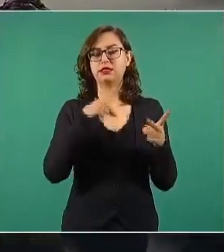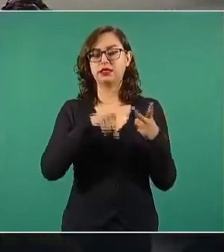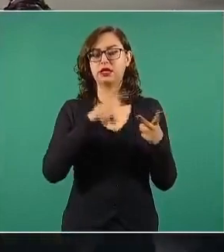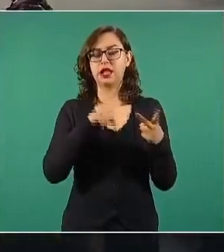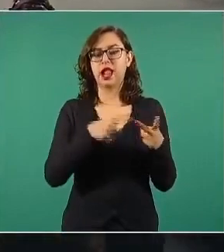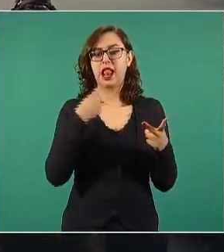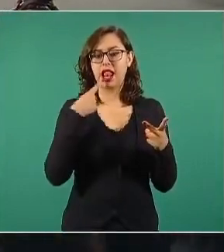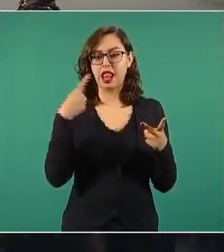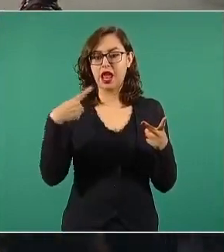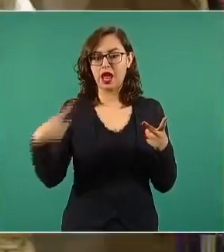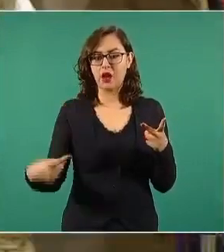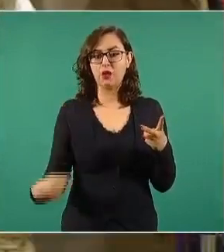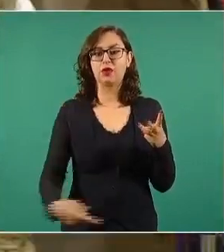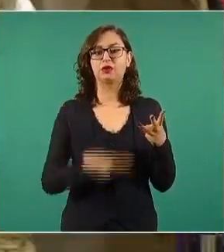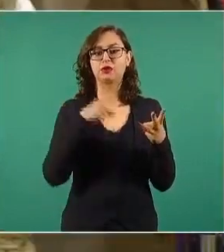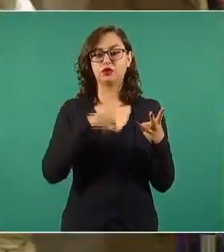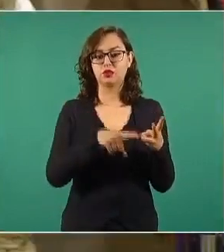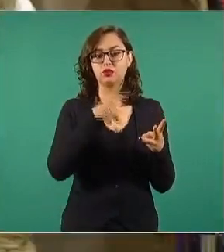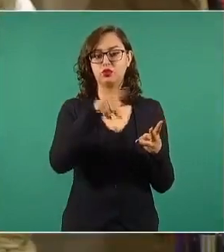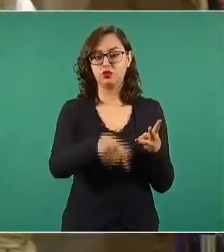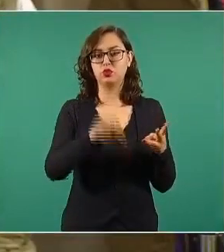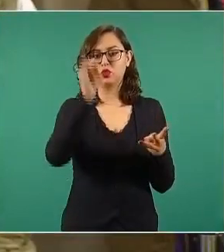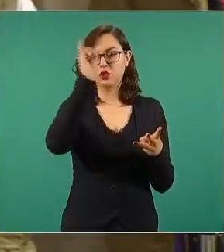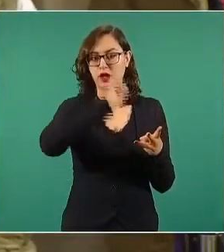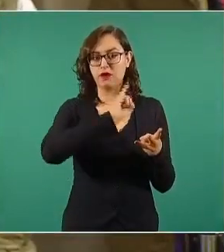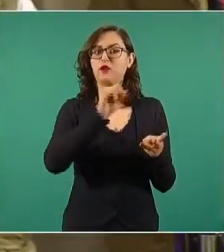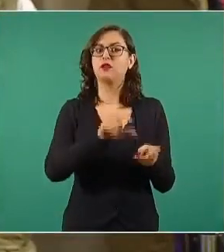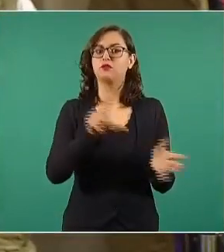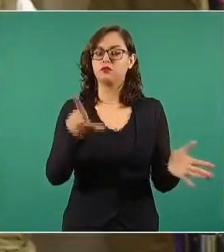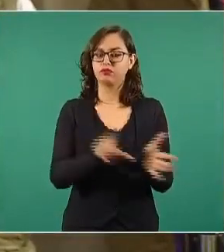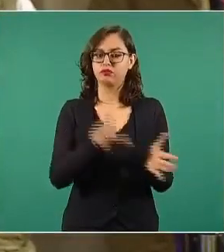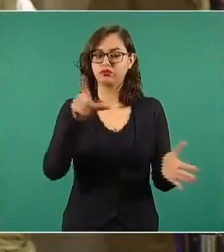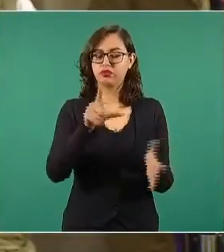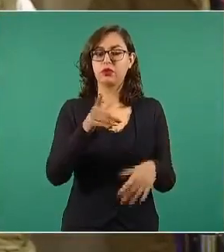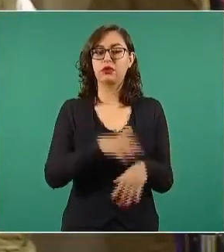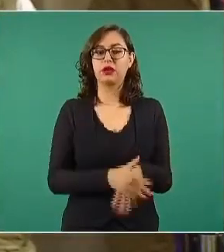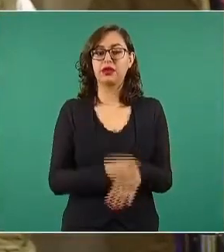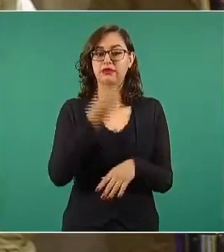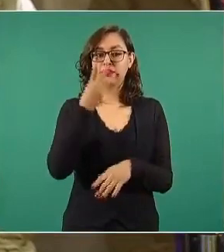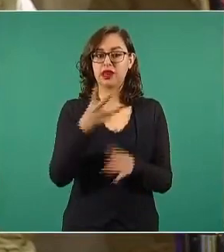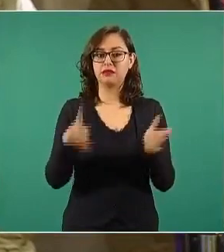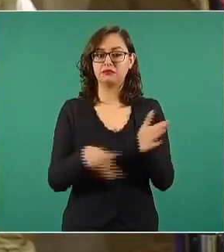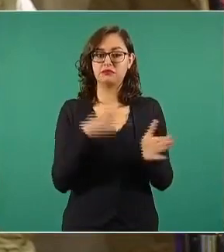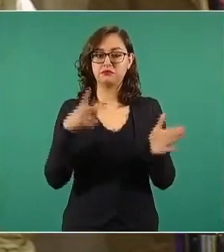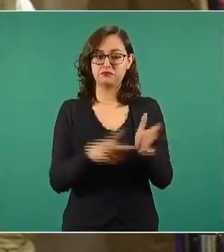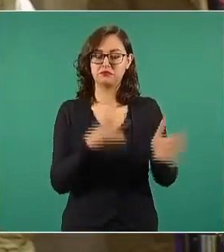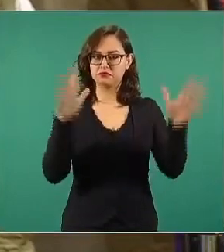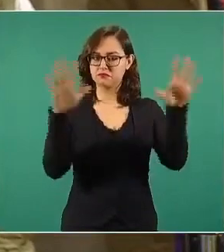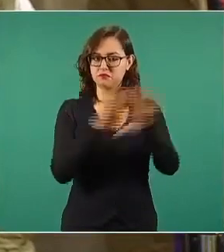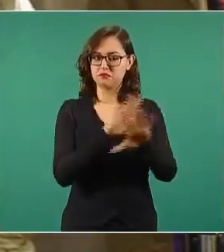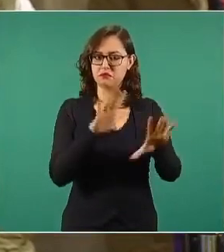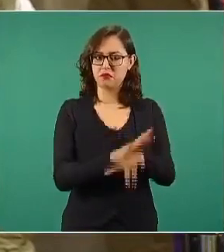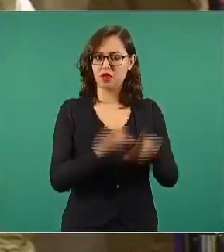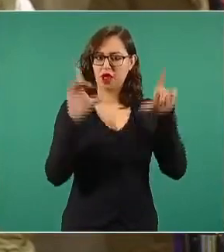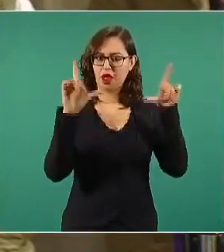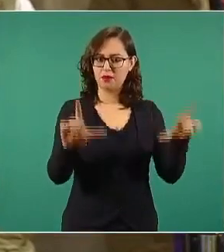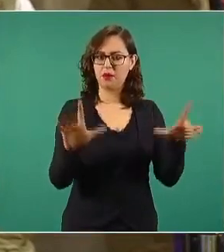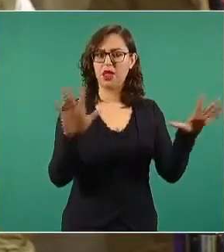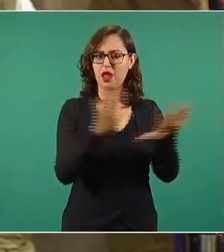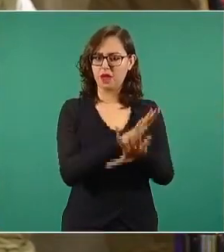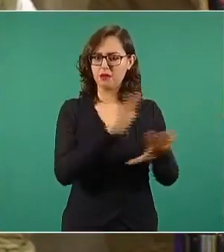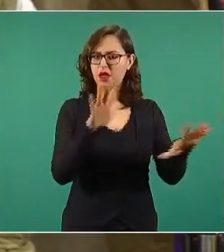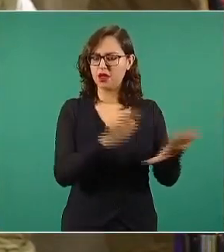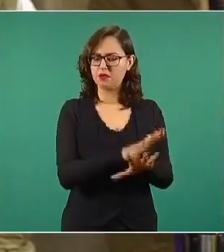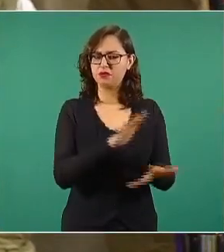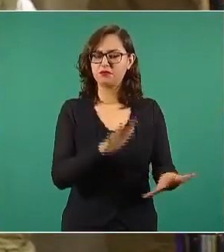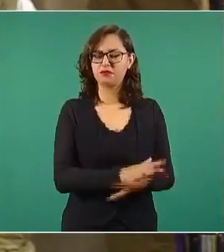la tercera vez, para que aprenda tu jefe Javier Corral. Tres veces cambió el cartel. Después, la Fiscalía